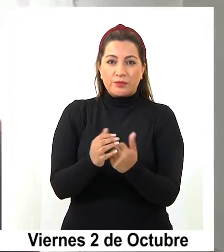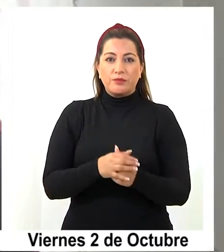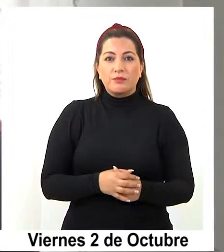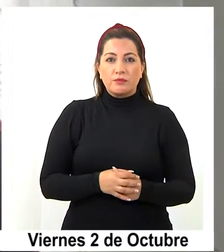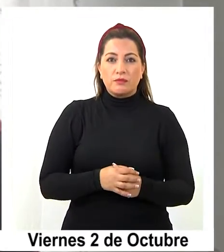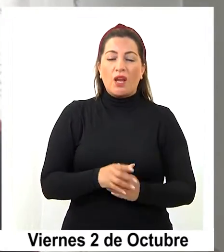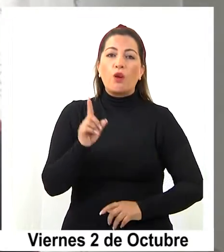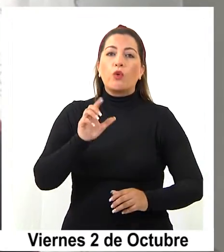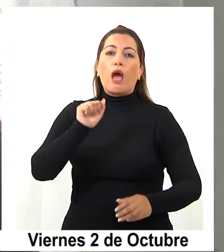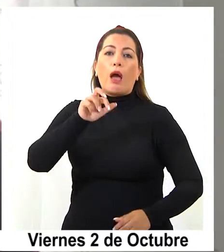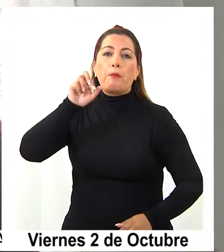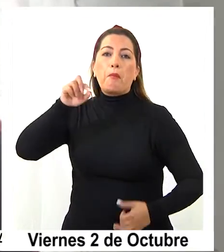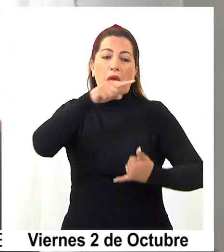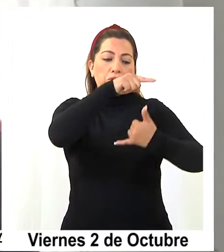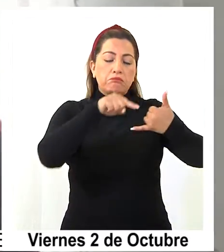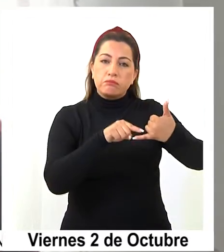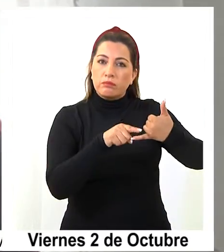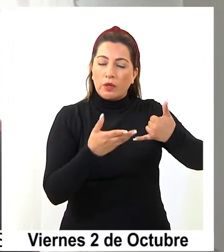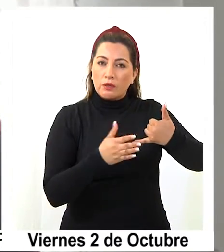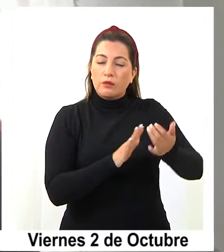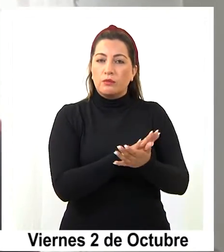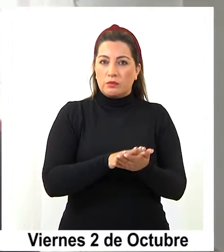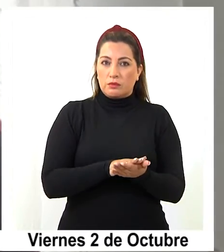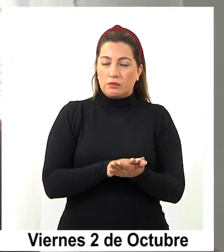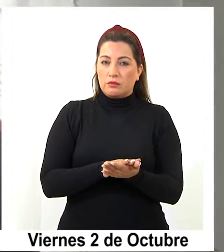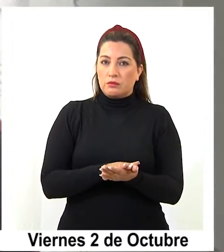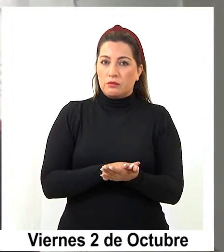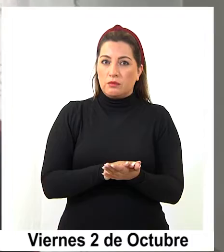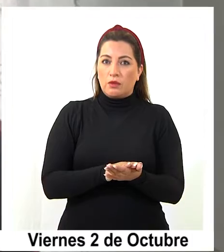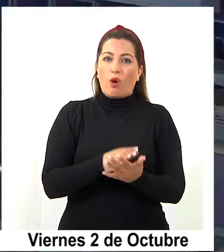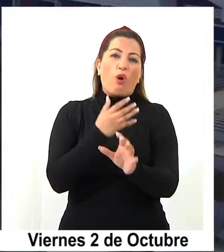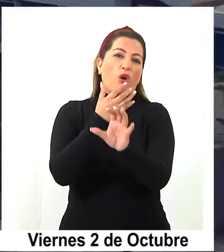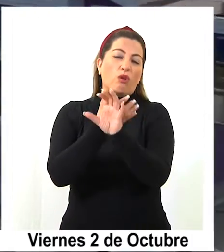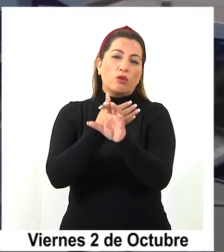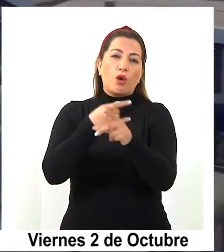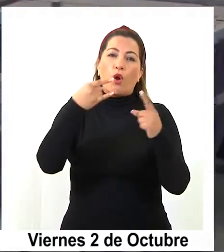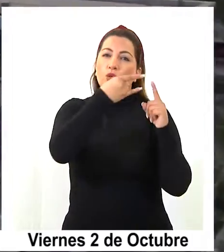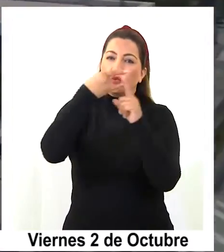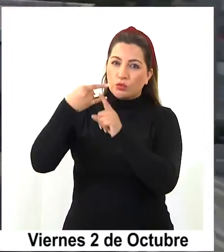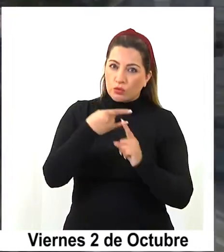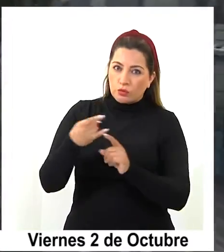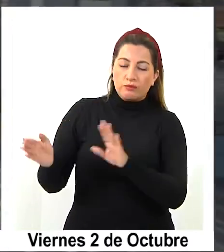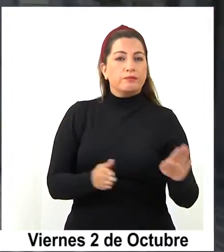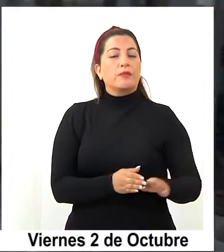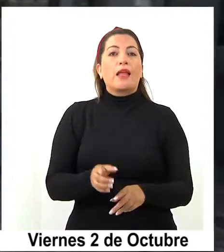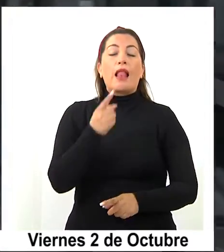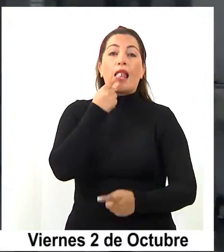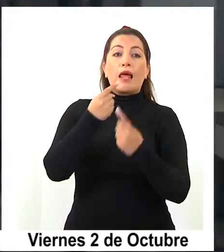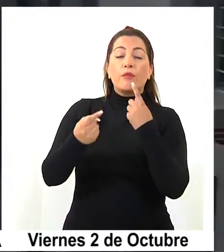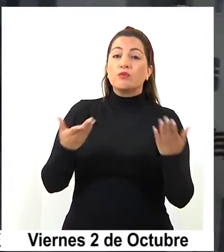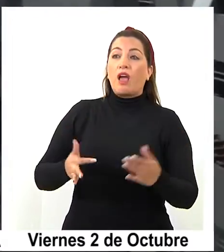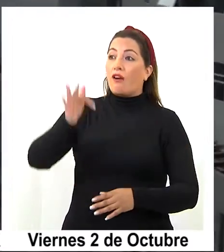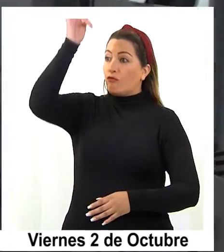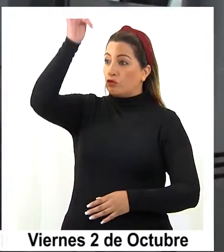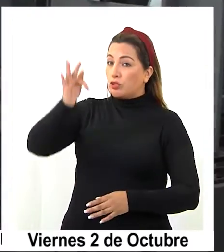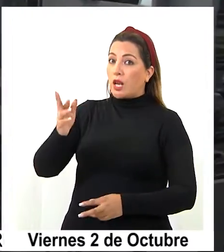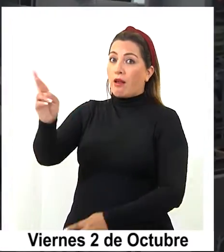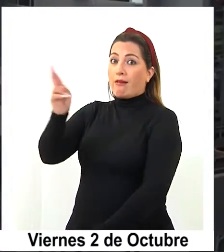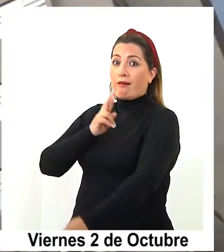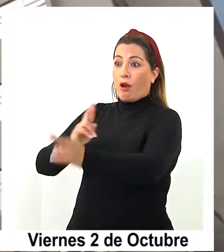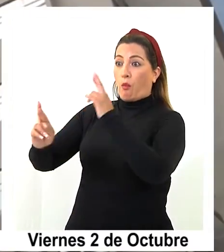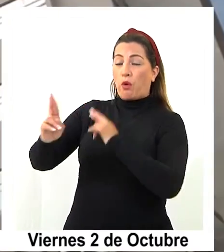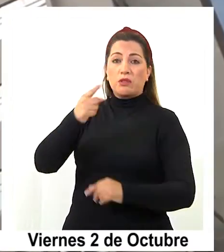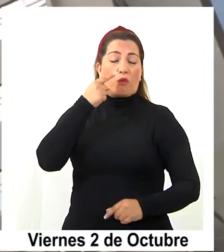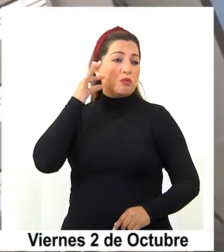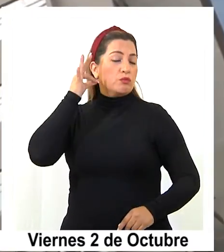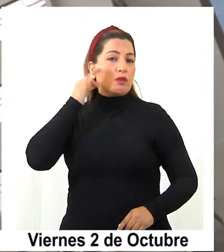descarga de aplicaciones adicionales como lo es por ejemplo la plataforma Zoom. Las consultas serán atendidas por funcionarios y funcionarias